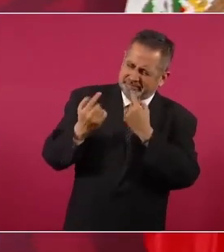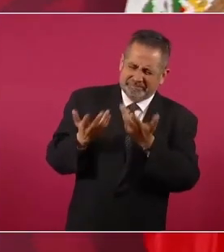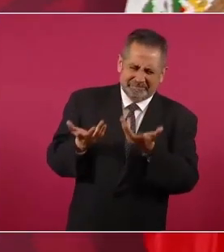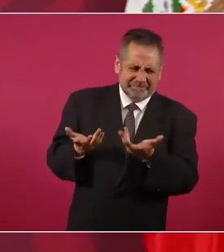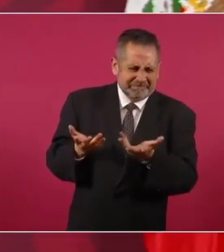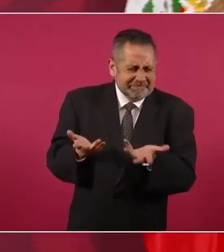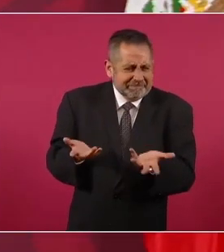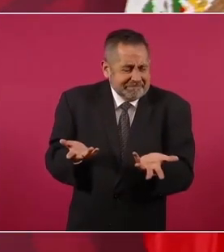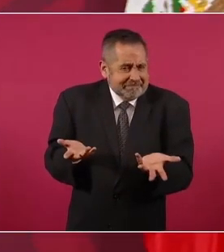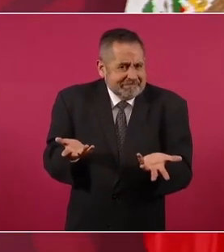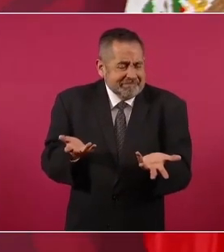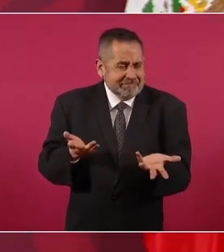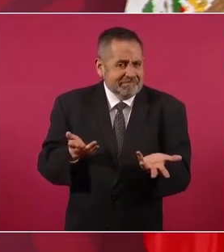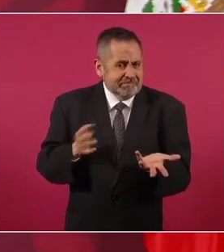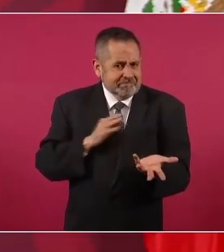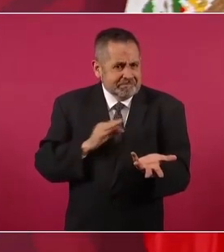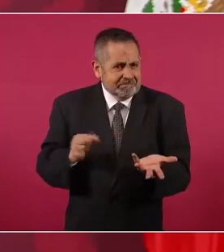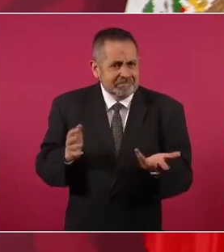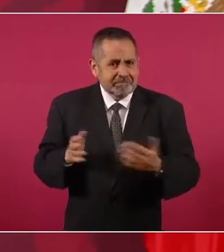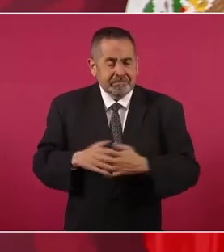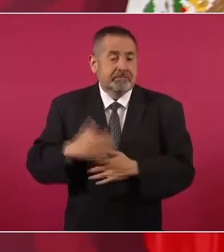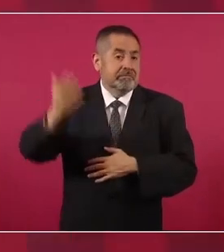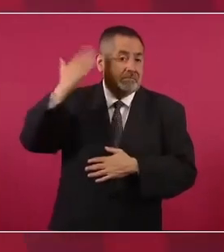antes.